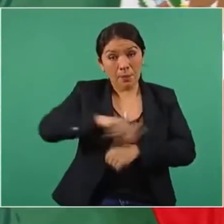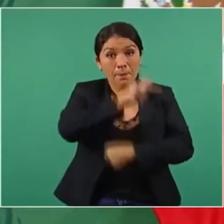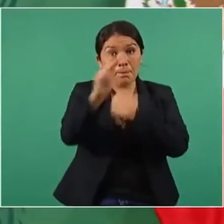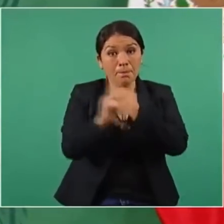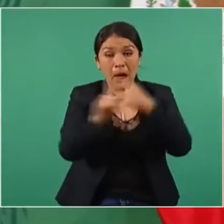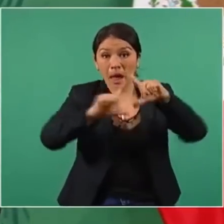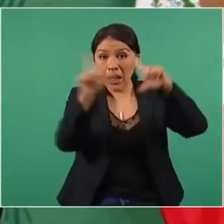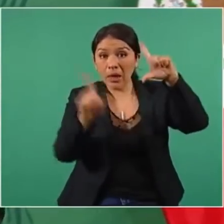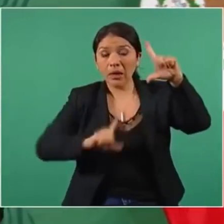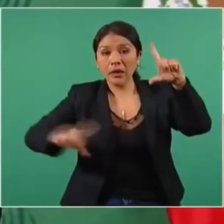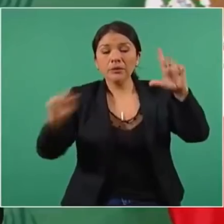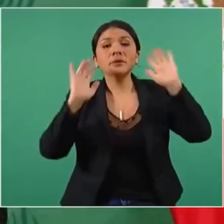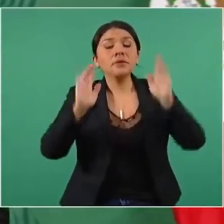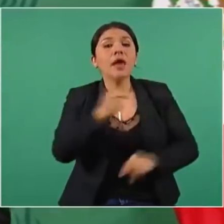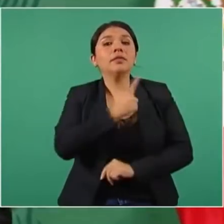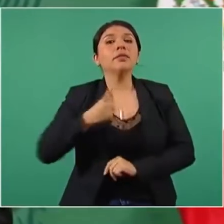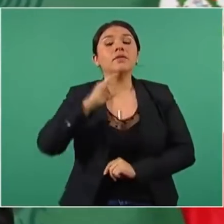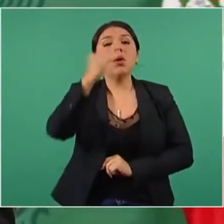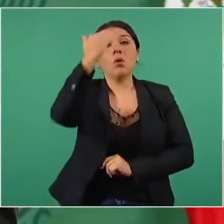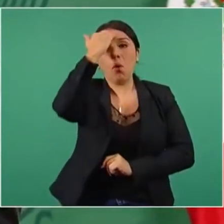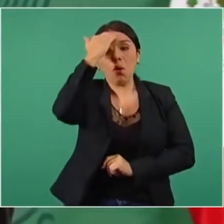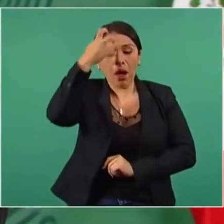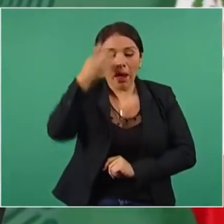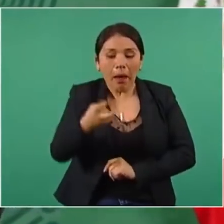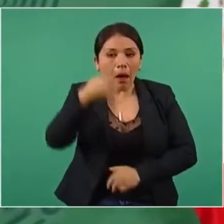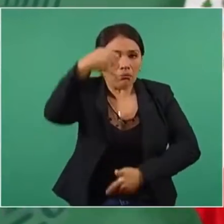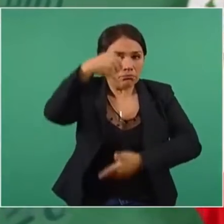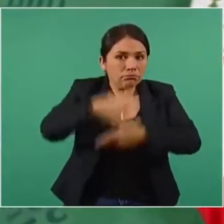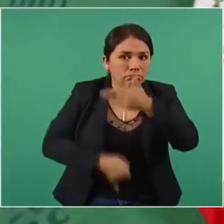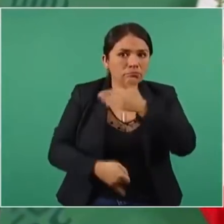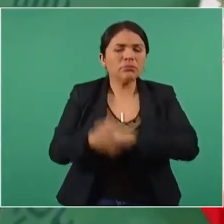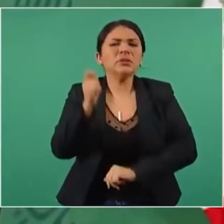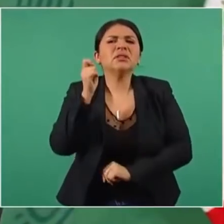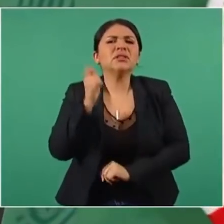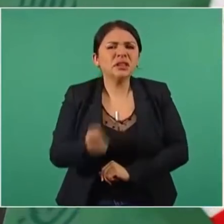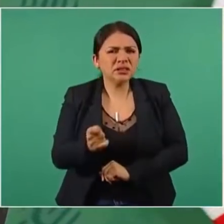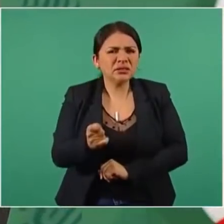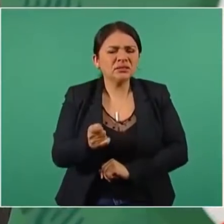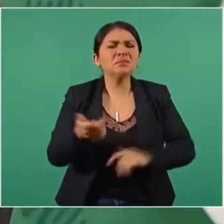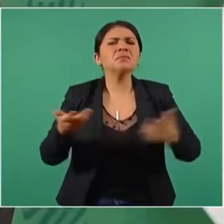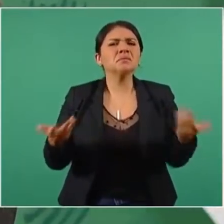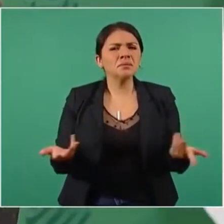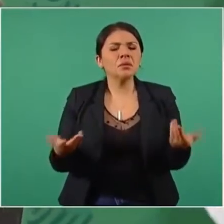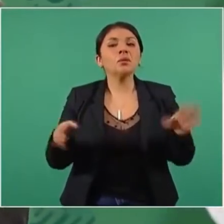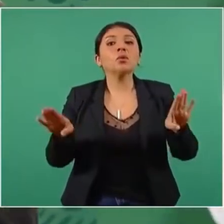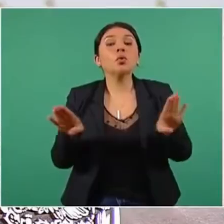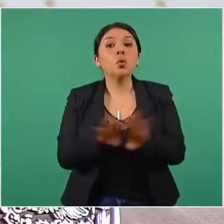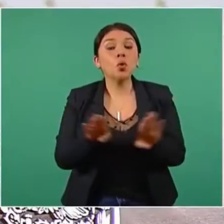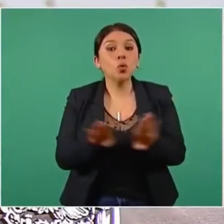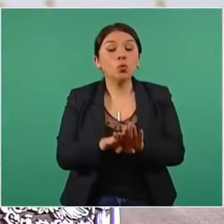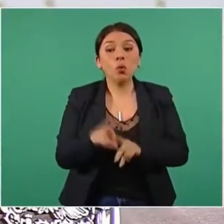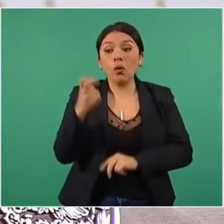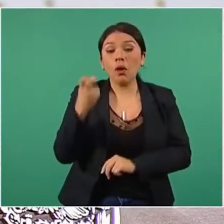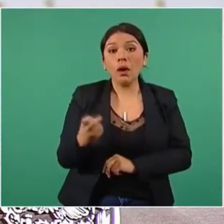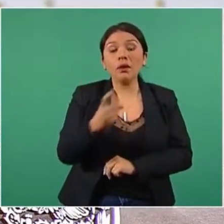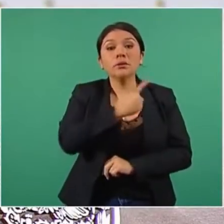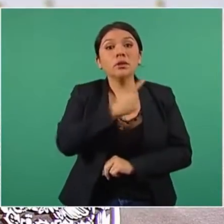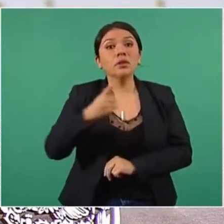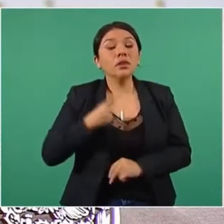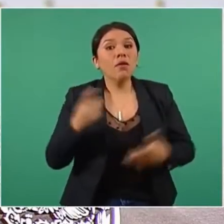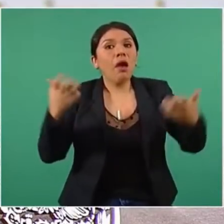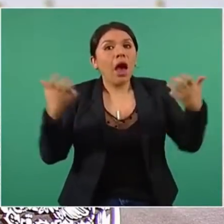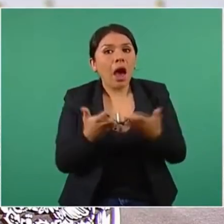conozcan cómo debe de